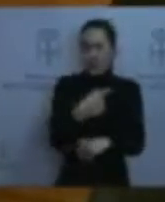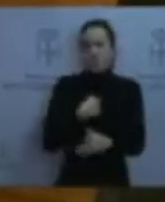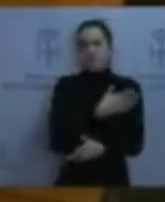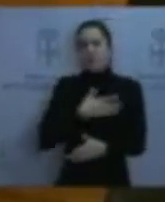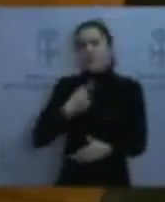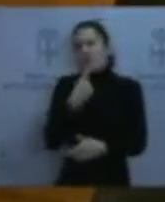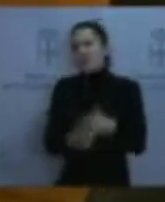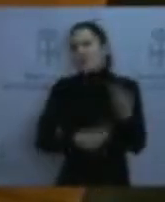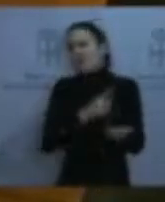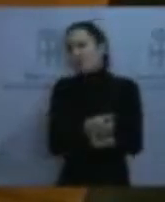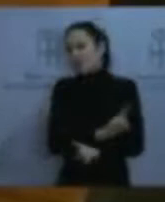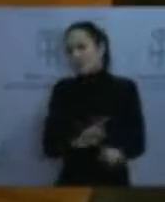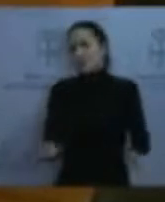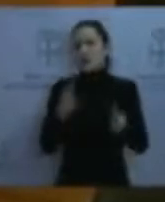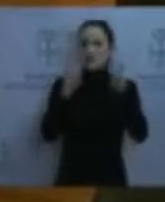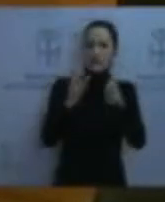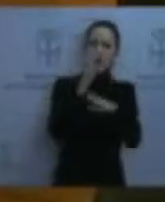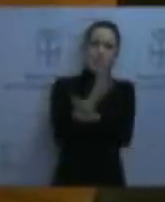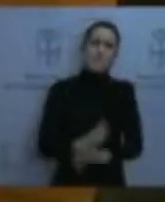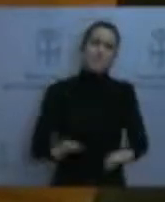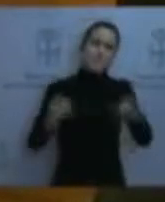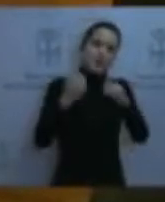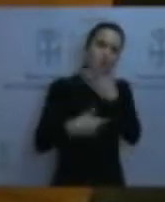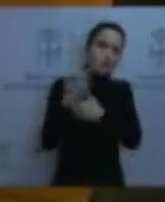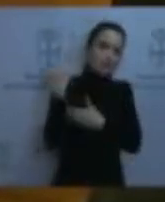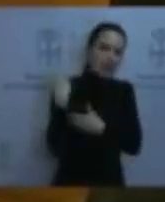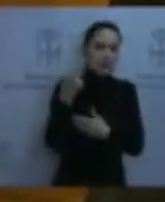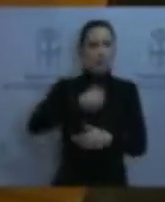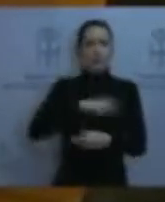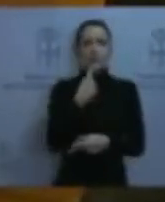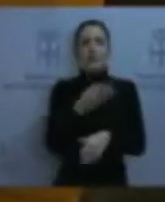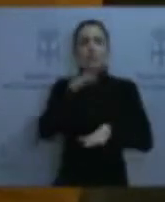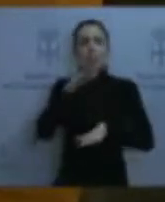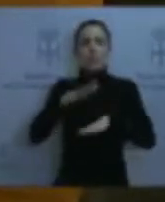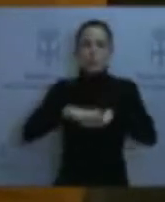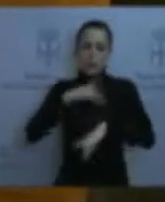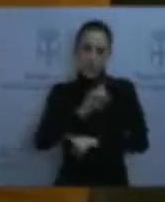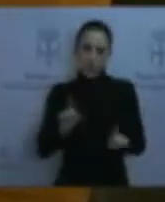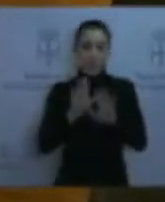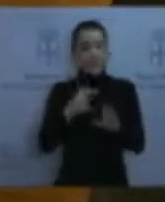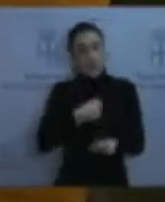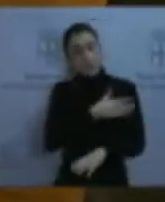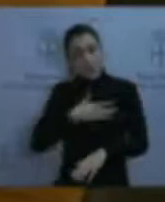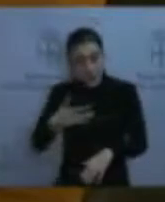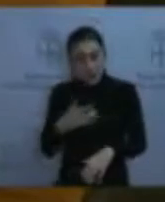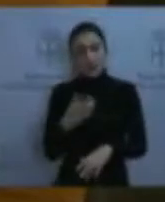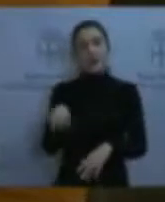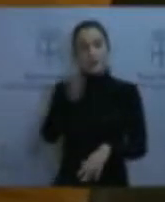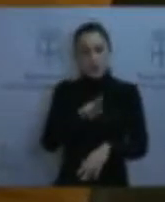tras los incumplimientos. Pero sí quería hacer hincapié en una medida que ustedes despreciaron